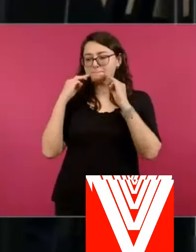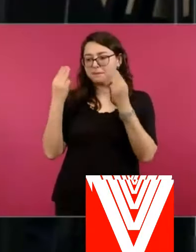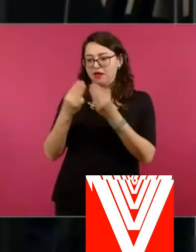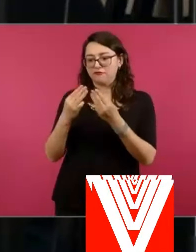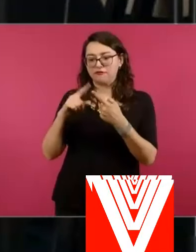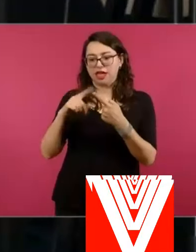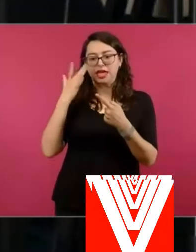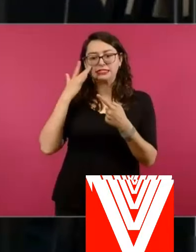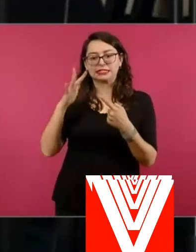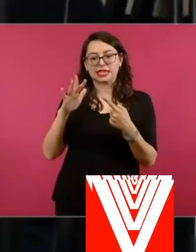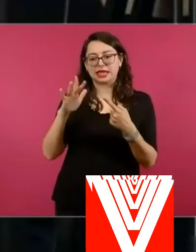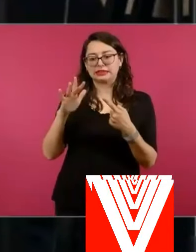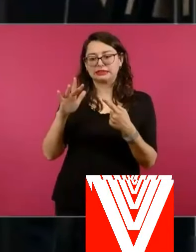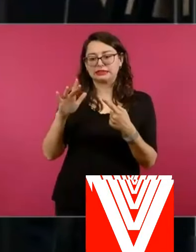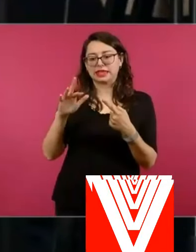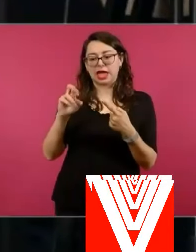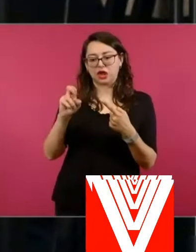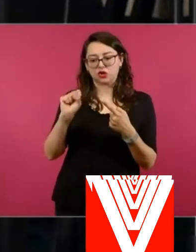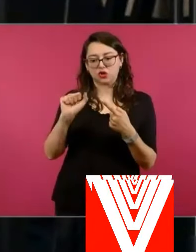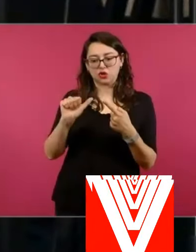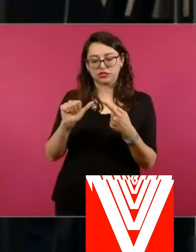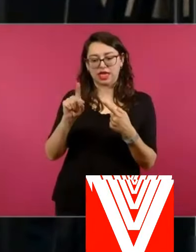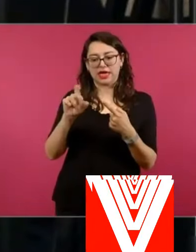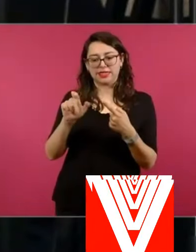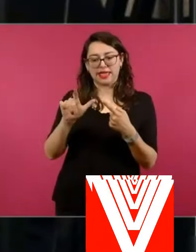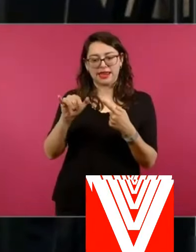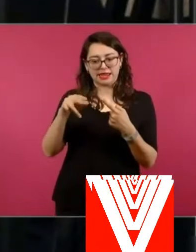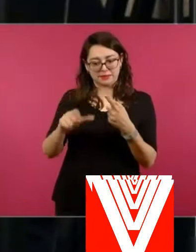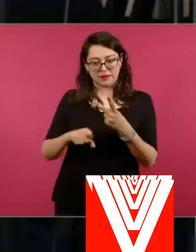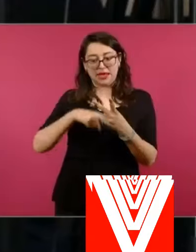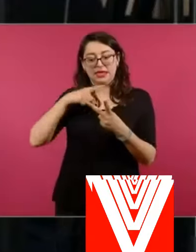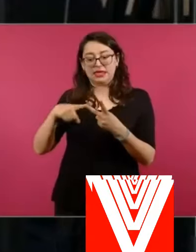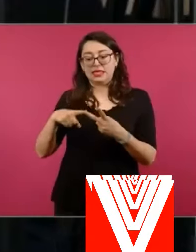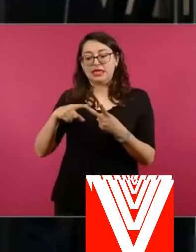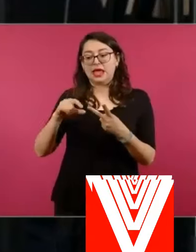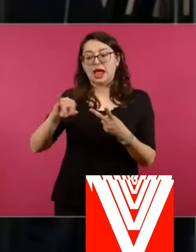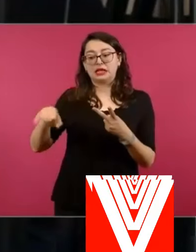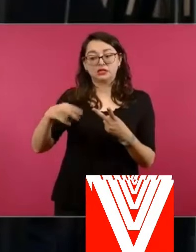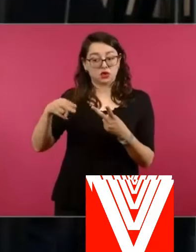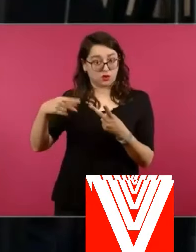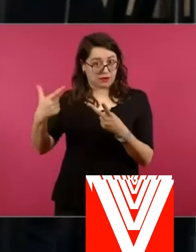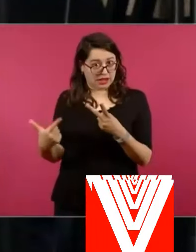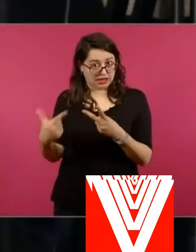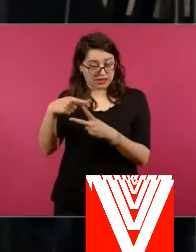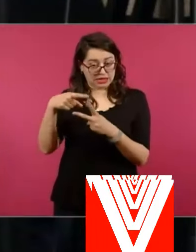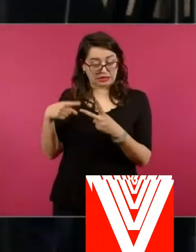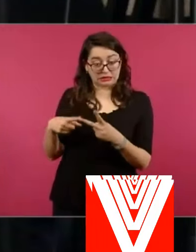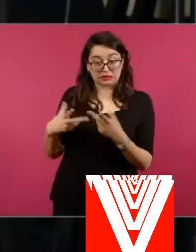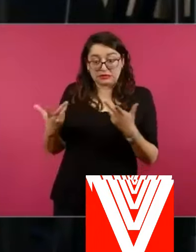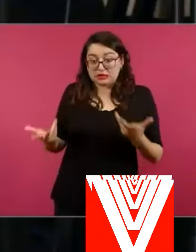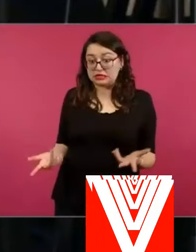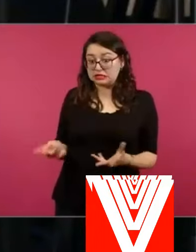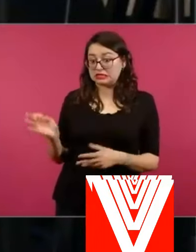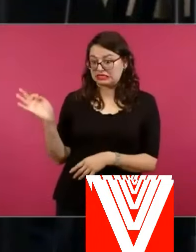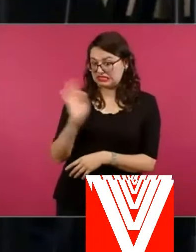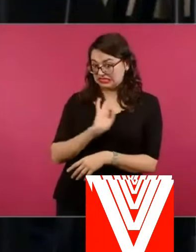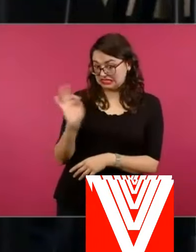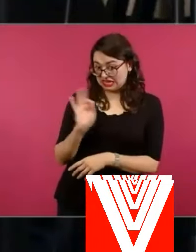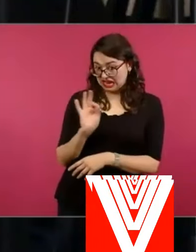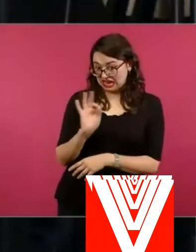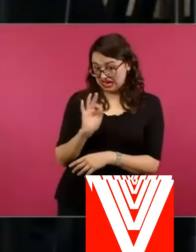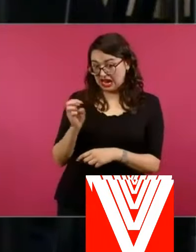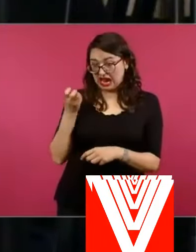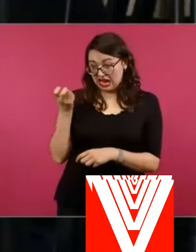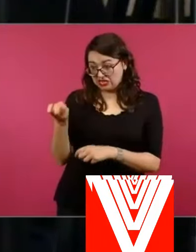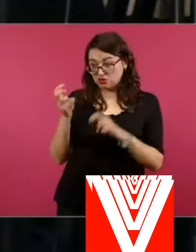Jalisco Nueva Generación. ¿Se investiga a una banda del narco por el homicidio